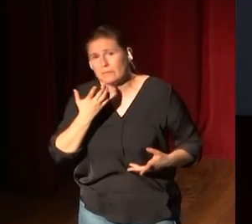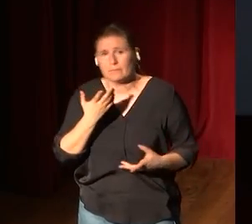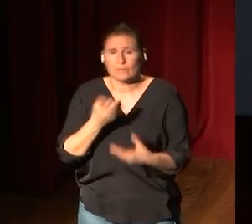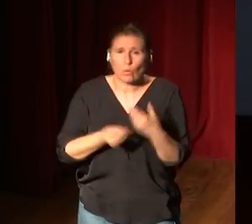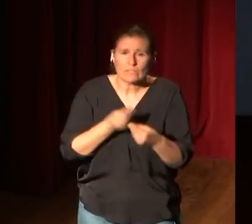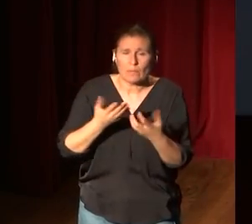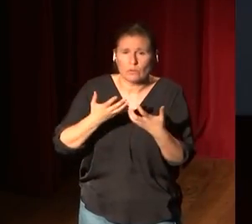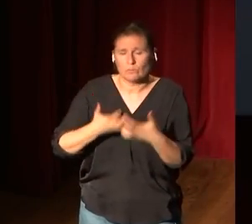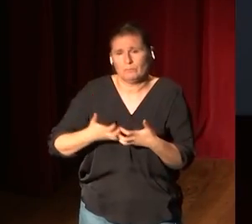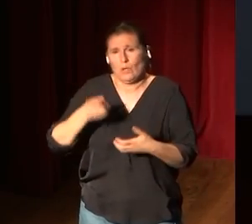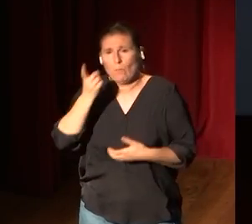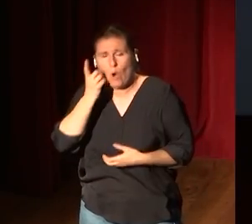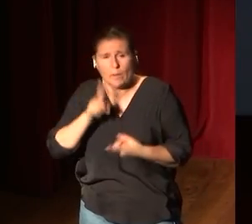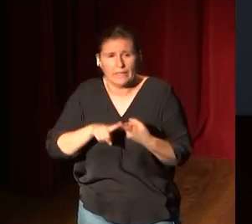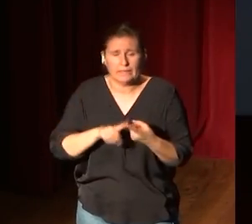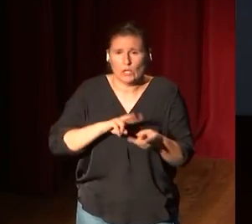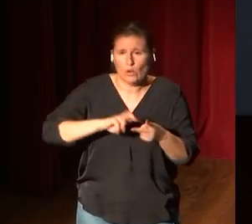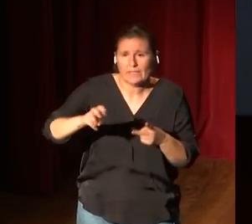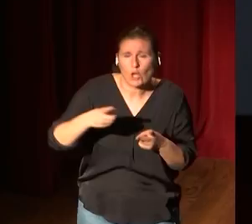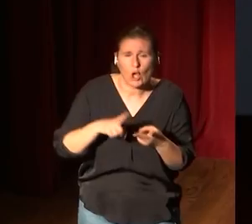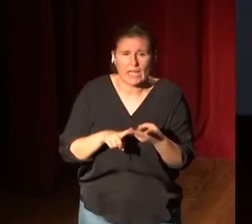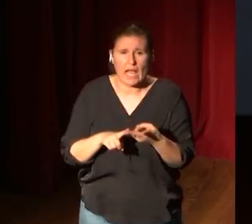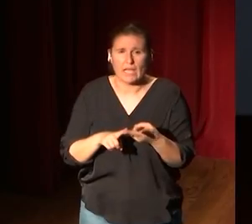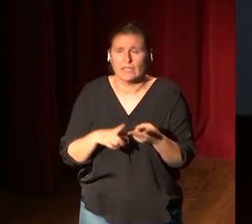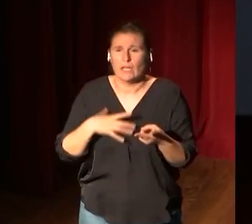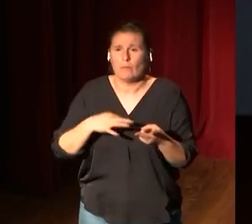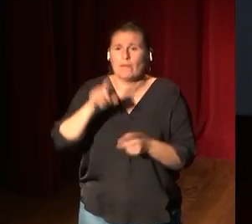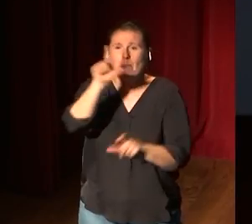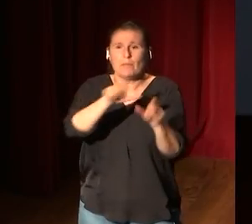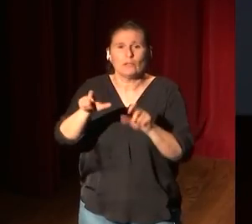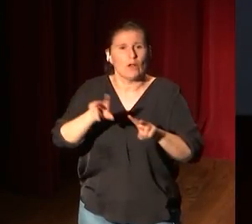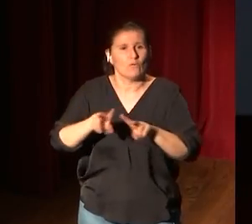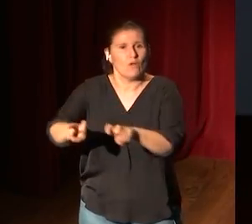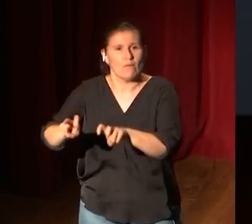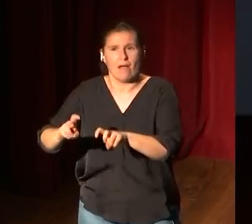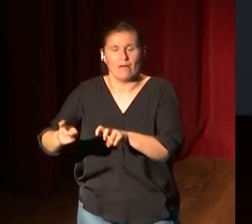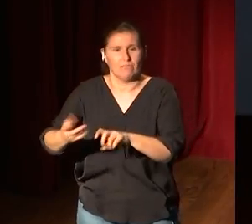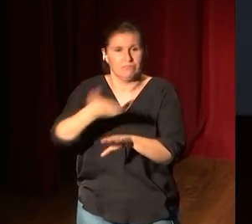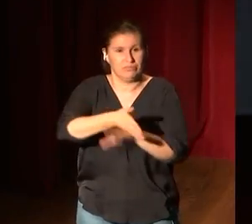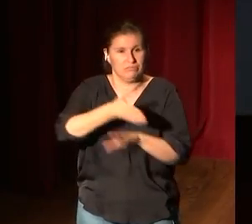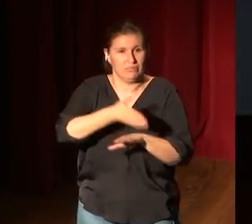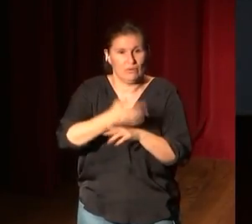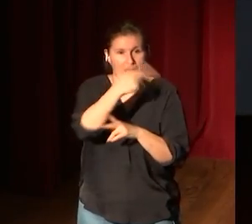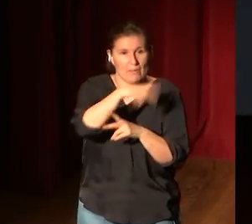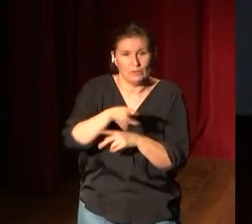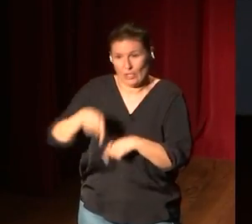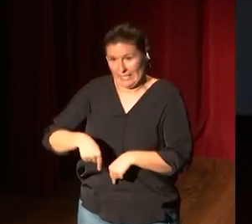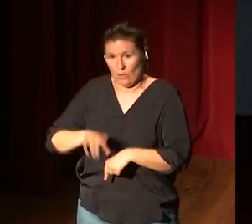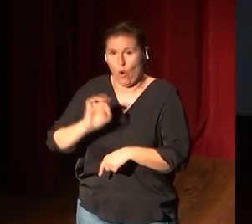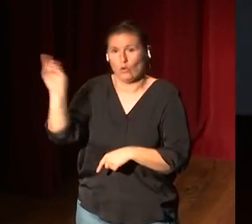utilizamos los dispositivos móviles, utilizamos las nuevas tecnologías, vendrá un nuevo público al Museo del Prado o a los nuevos museos.